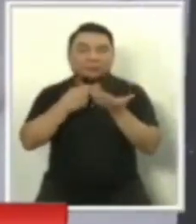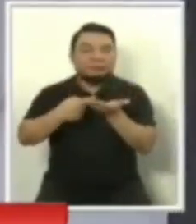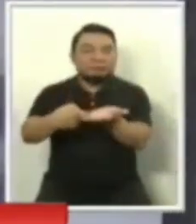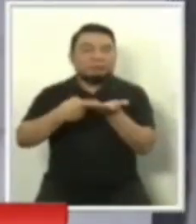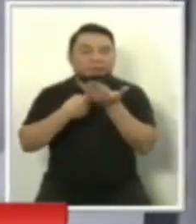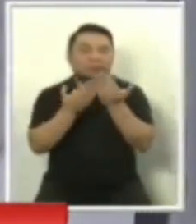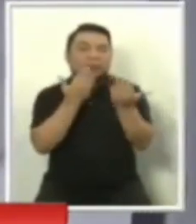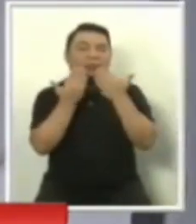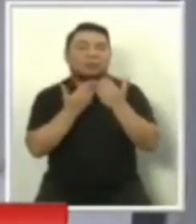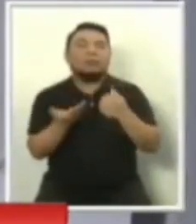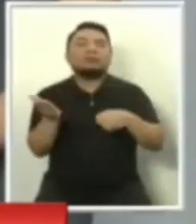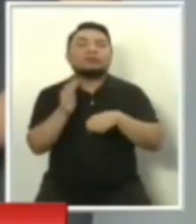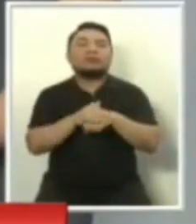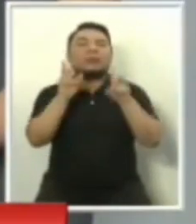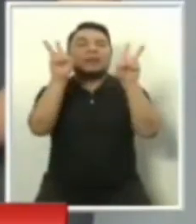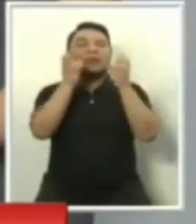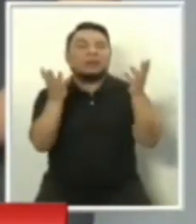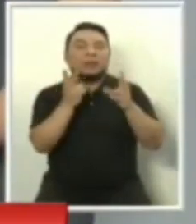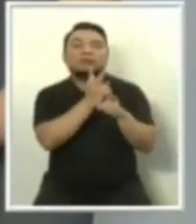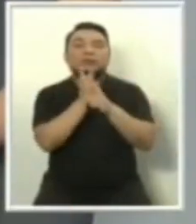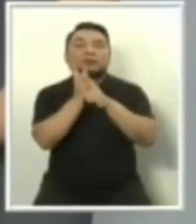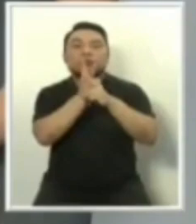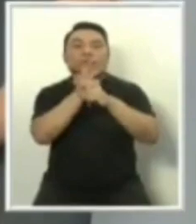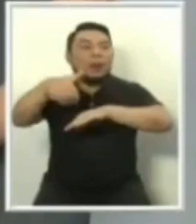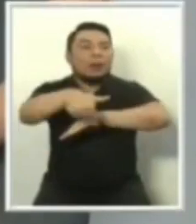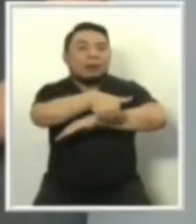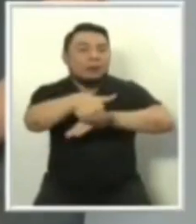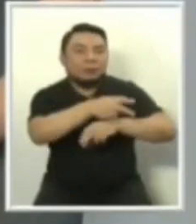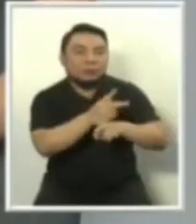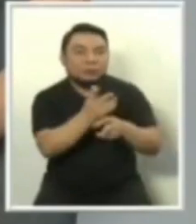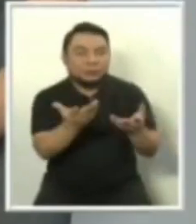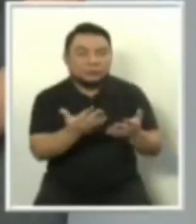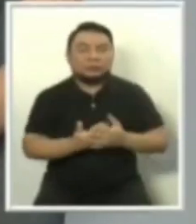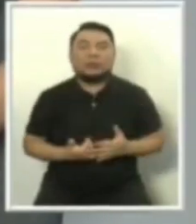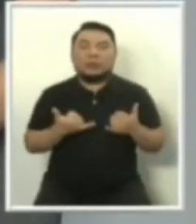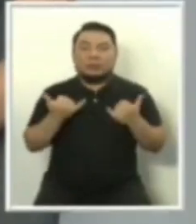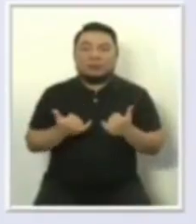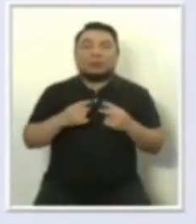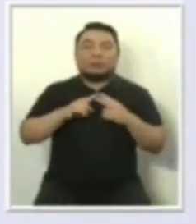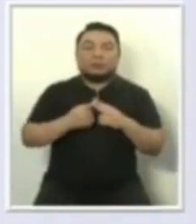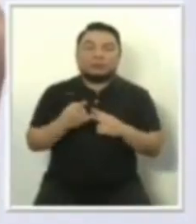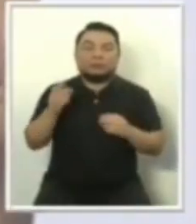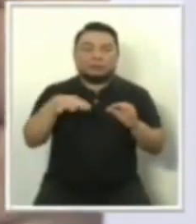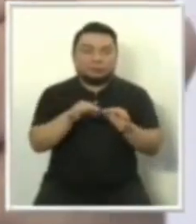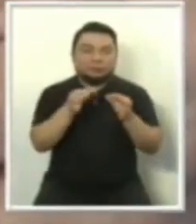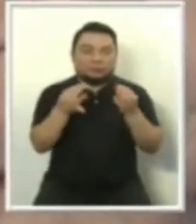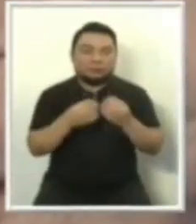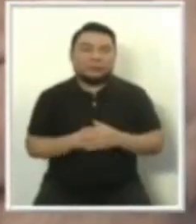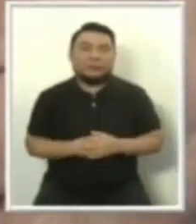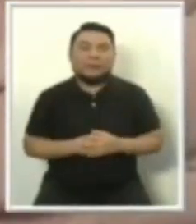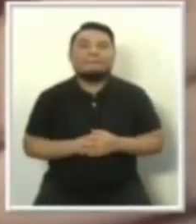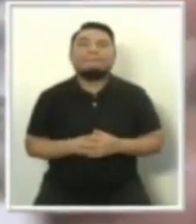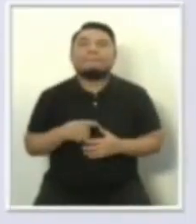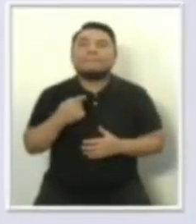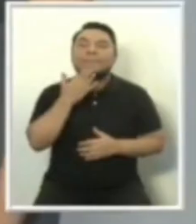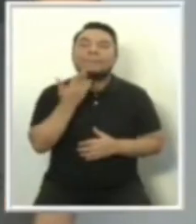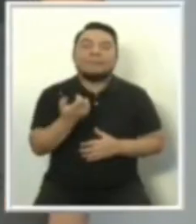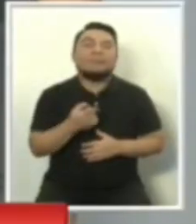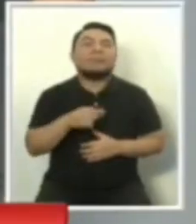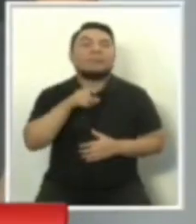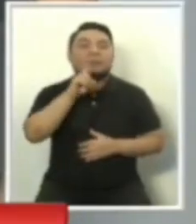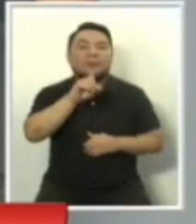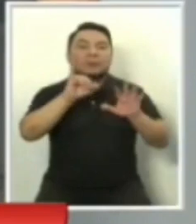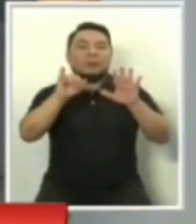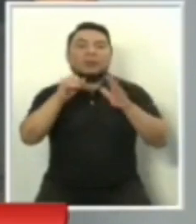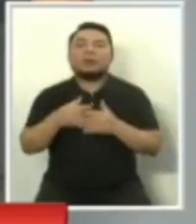sobre seguridad ciudadana. Entonces, ahora volvemos a definir intervenciones iniciales y finales. Señores, en el medio, un debate, un